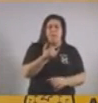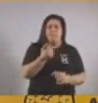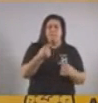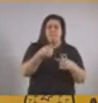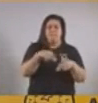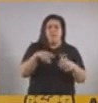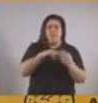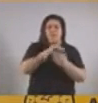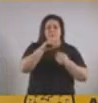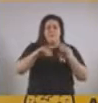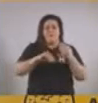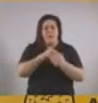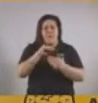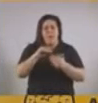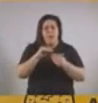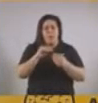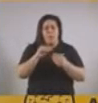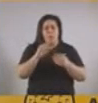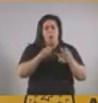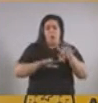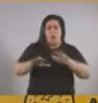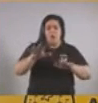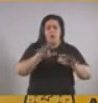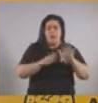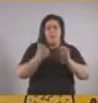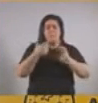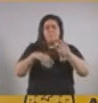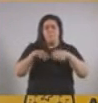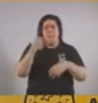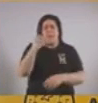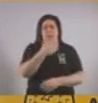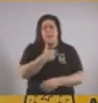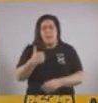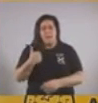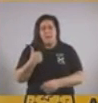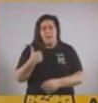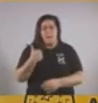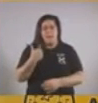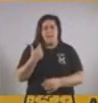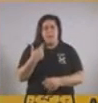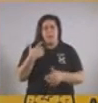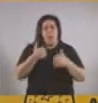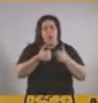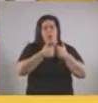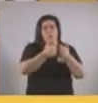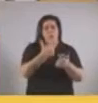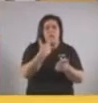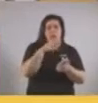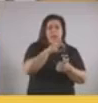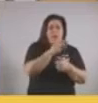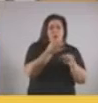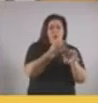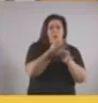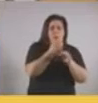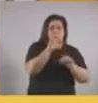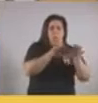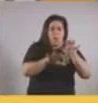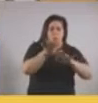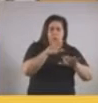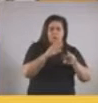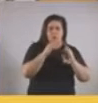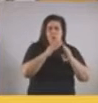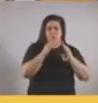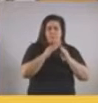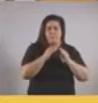dinámicas familiares, especialmente para las madres que en su gran mayoría son quienes acompañan a sus hijos en las tareas escolares.